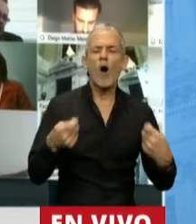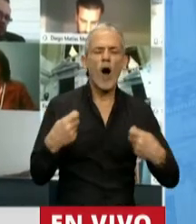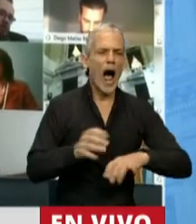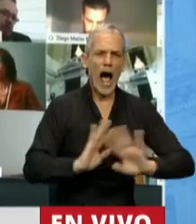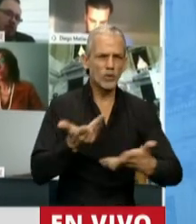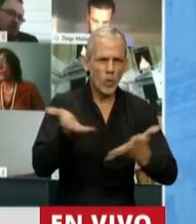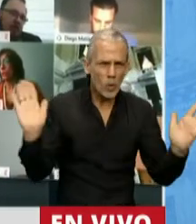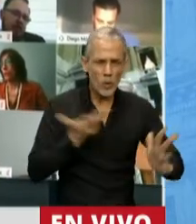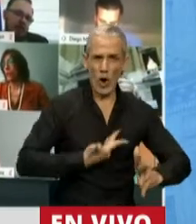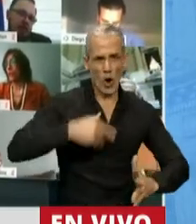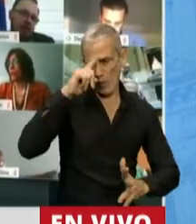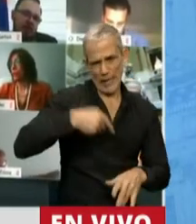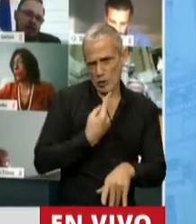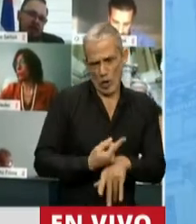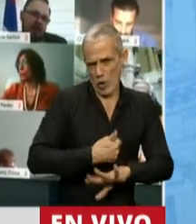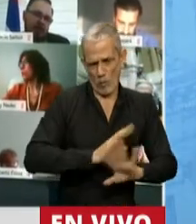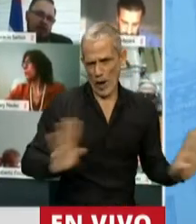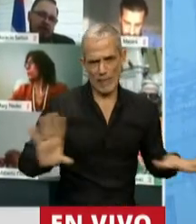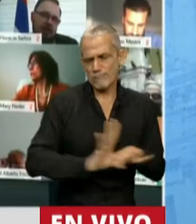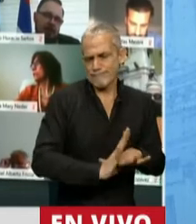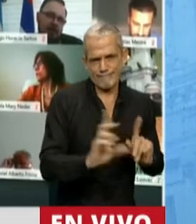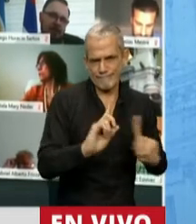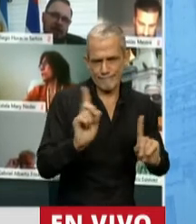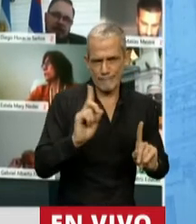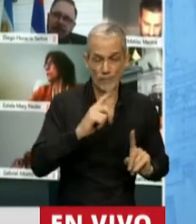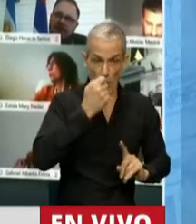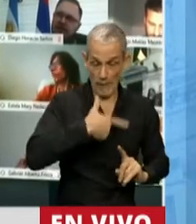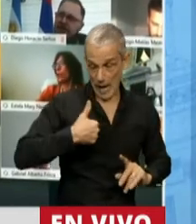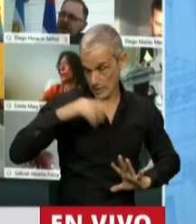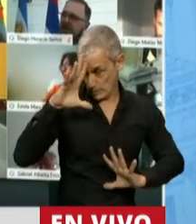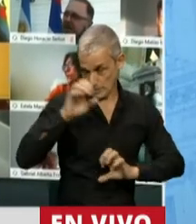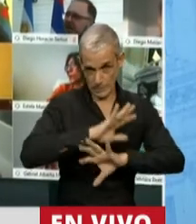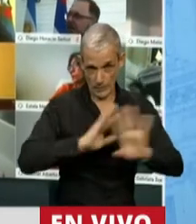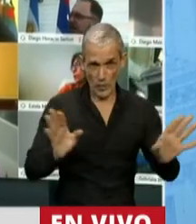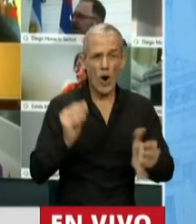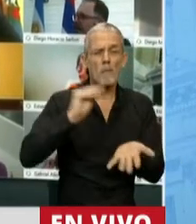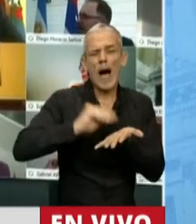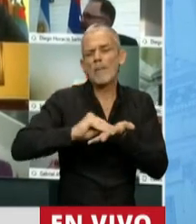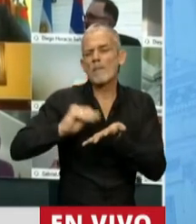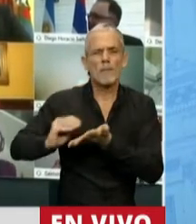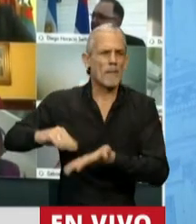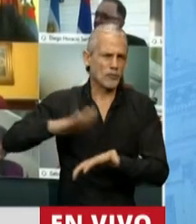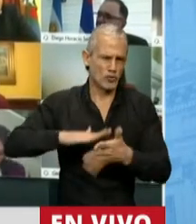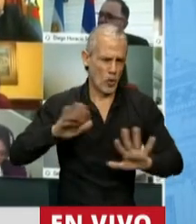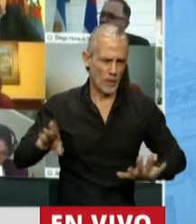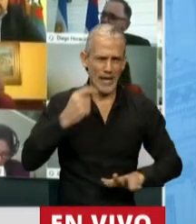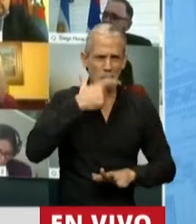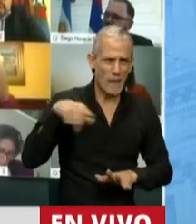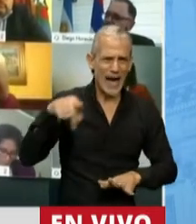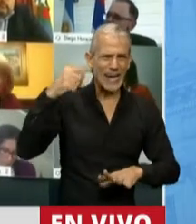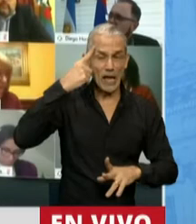gasto público excesivo, ineficiente. No quiero recordar otras cuestiones que hacen a las